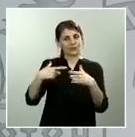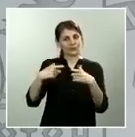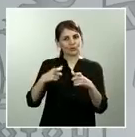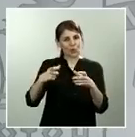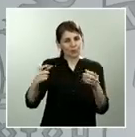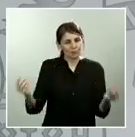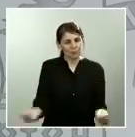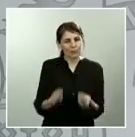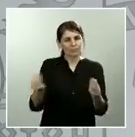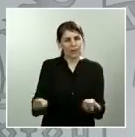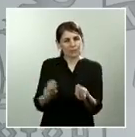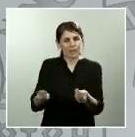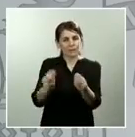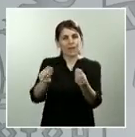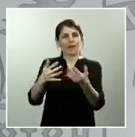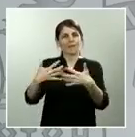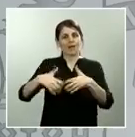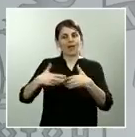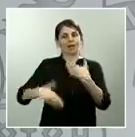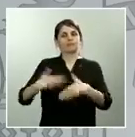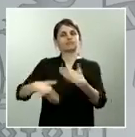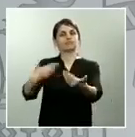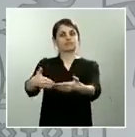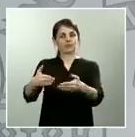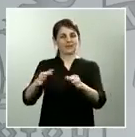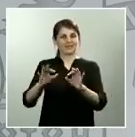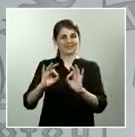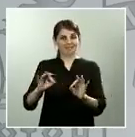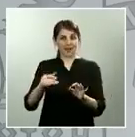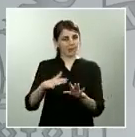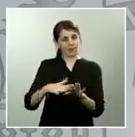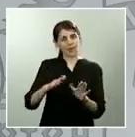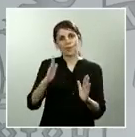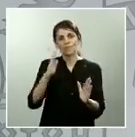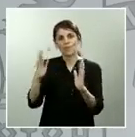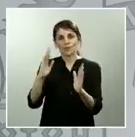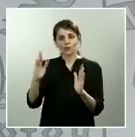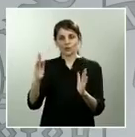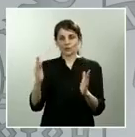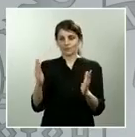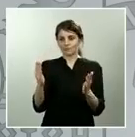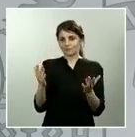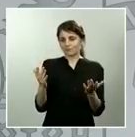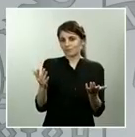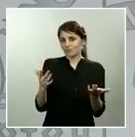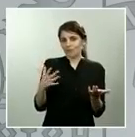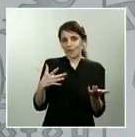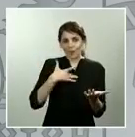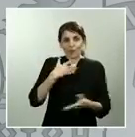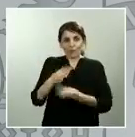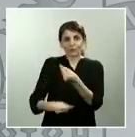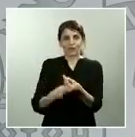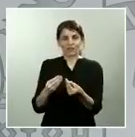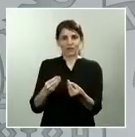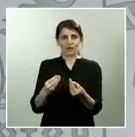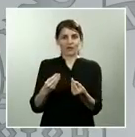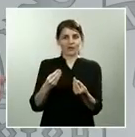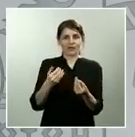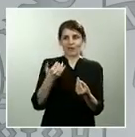lanzamiento una vez que podamos con toda facilidad en un primer momento circular por nuestro país y